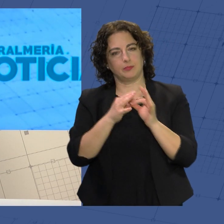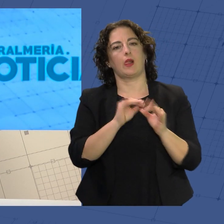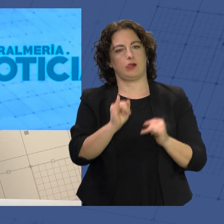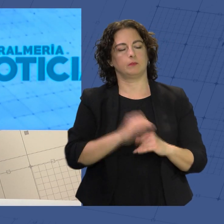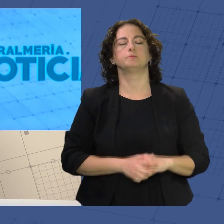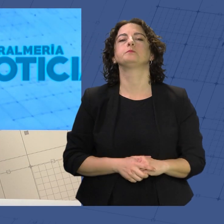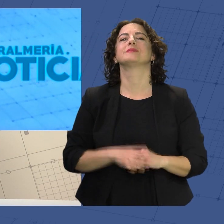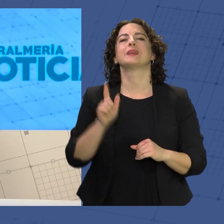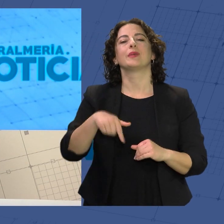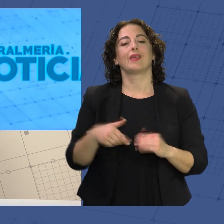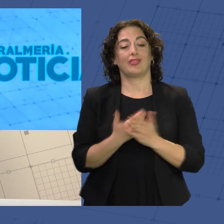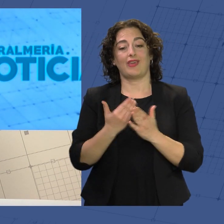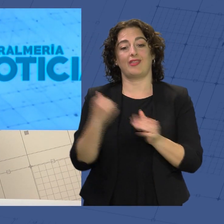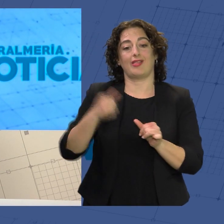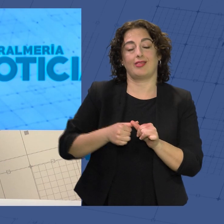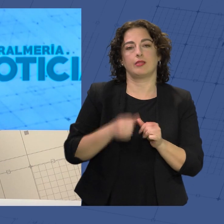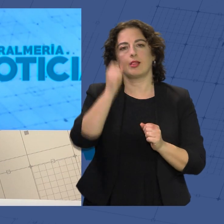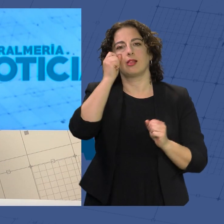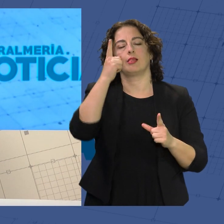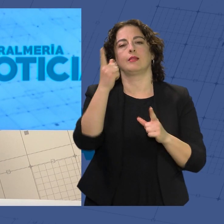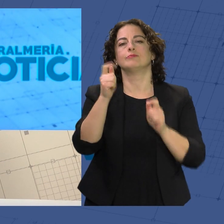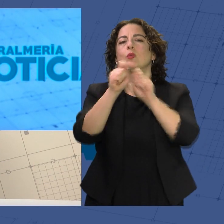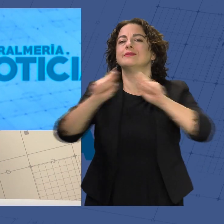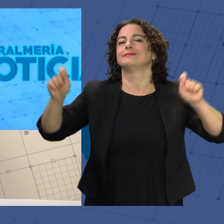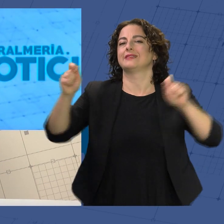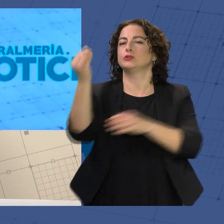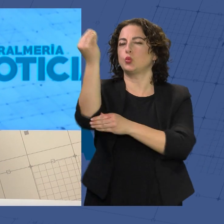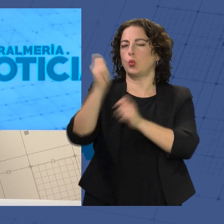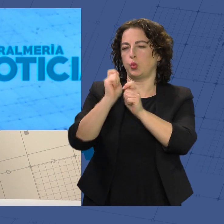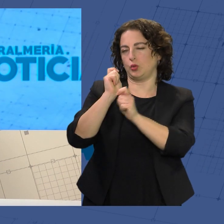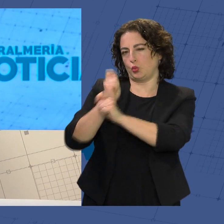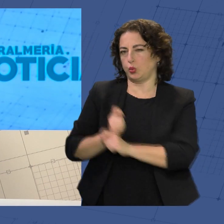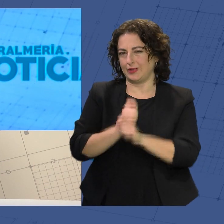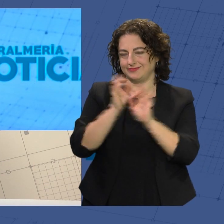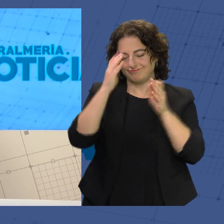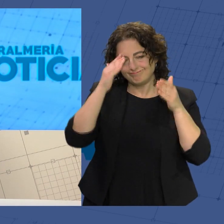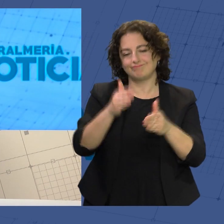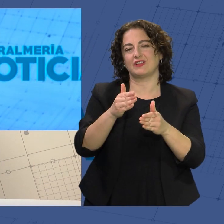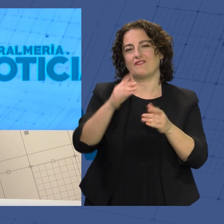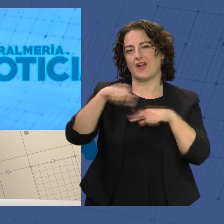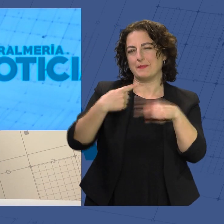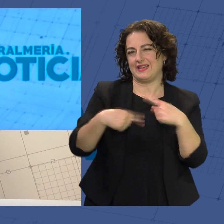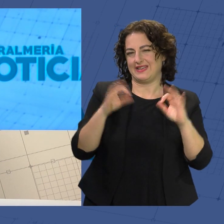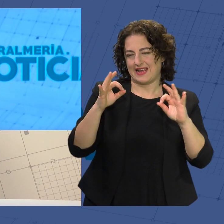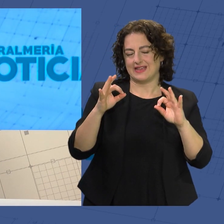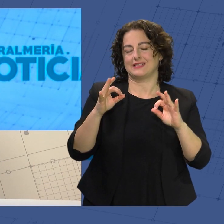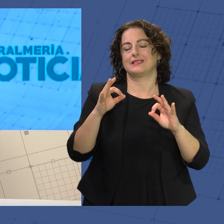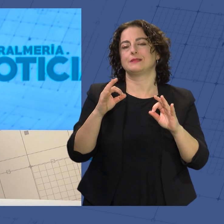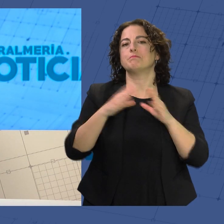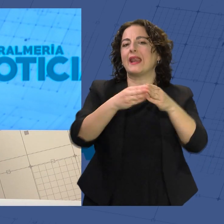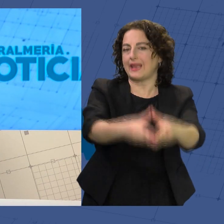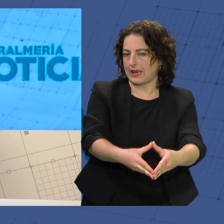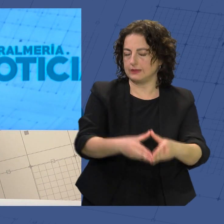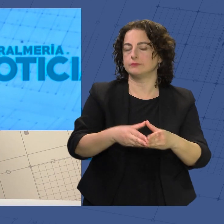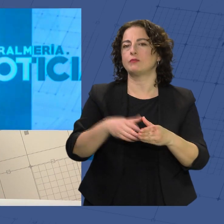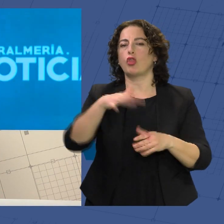en estos días se ha descubierto una escultura dedicada a las familias marineras. Está en la glorieta de pescadería que da acceso